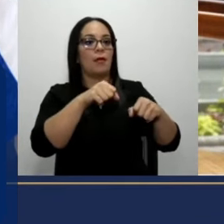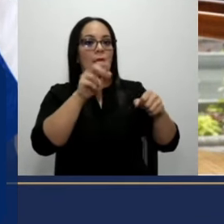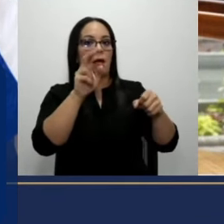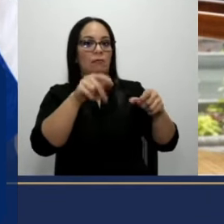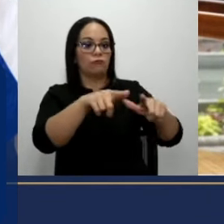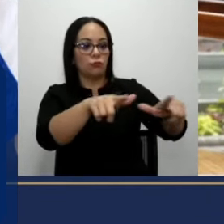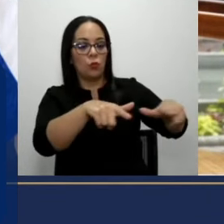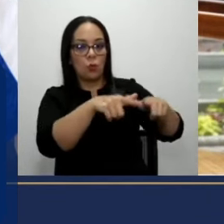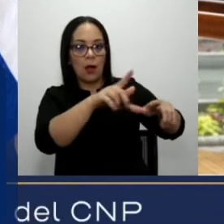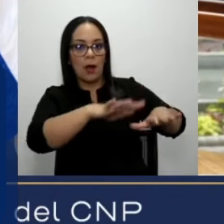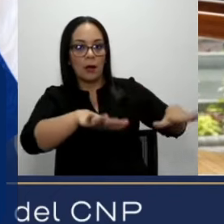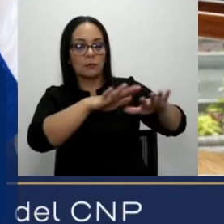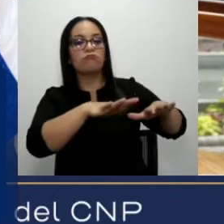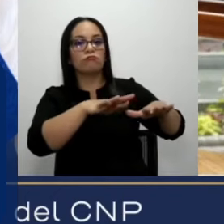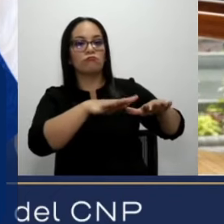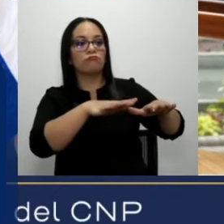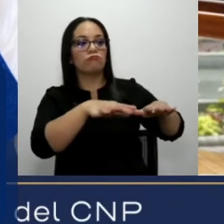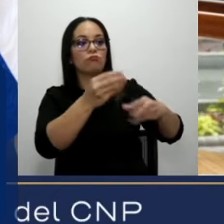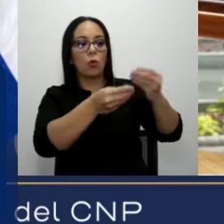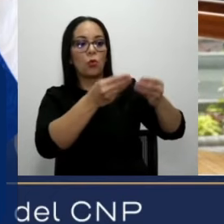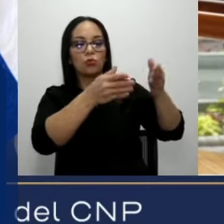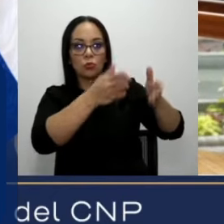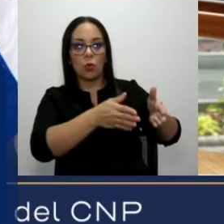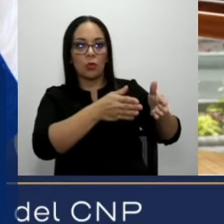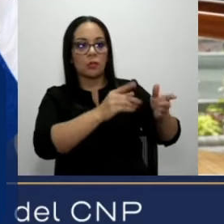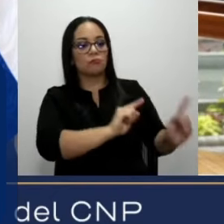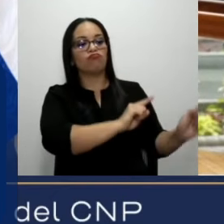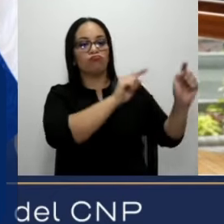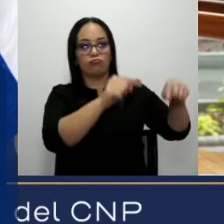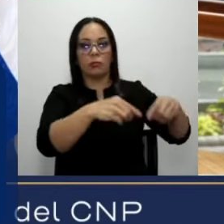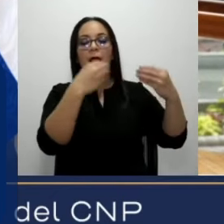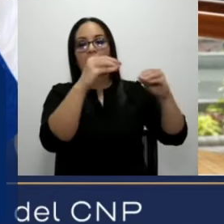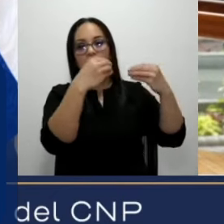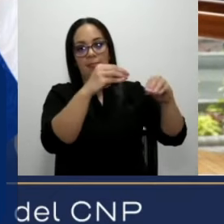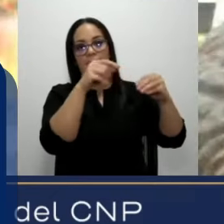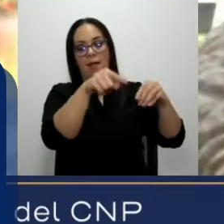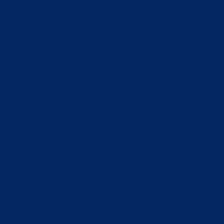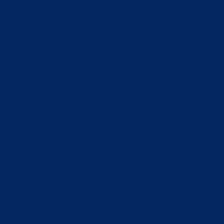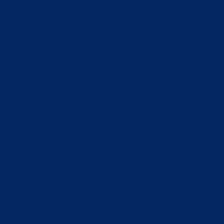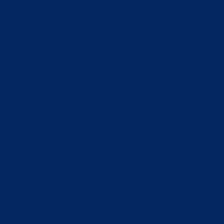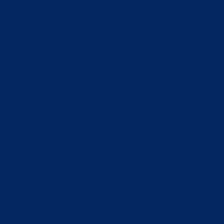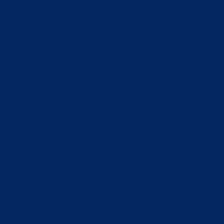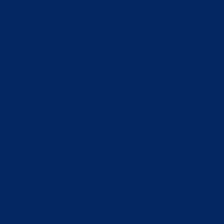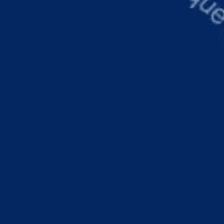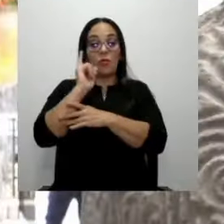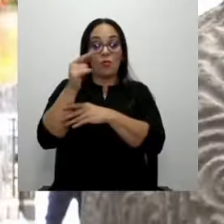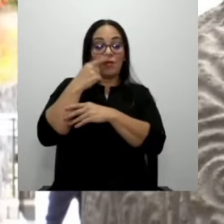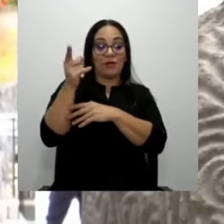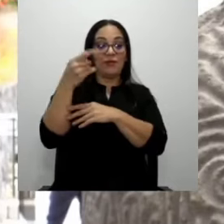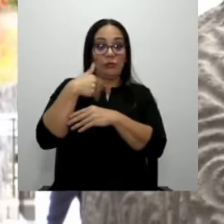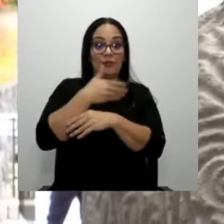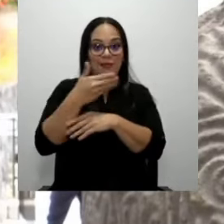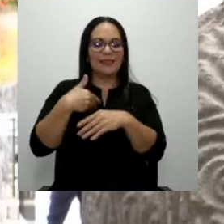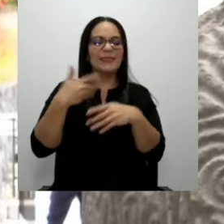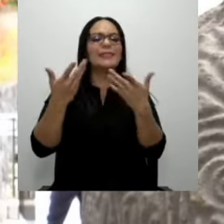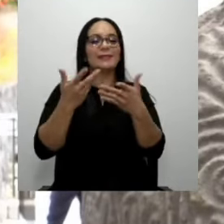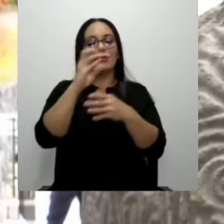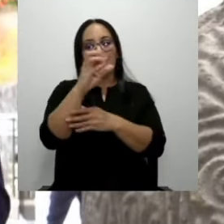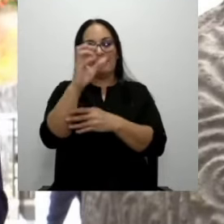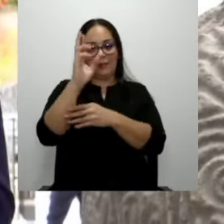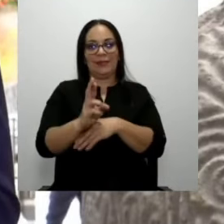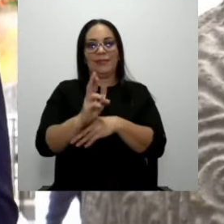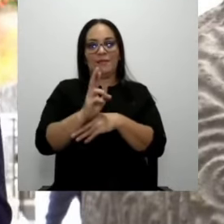y servirle a los productores y que ellos puedan vender de manera directa a los consumidores en Barranca de la República. Costa Rica hace